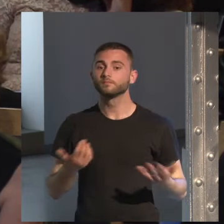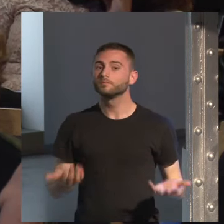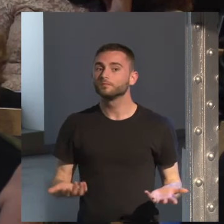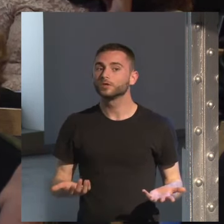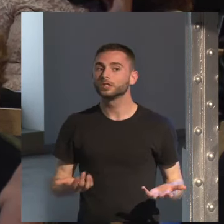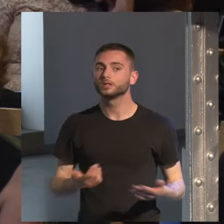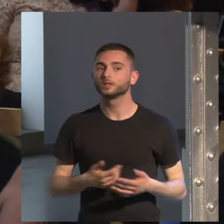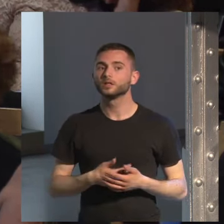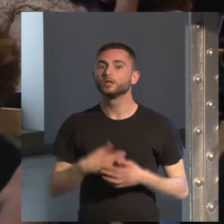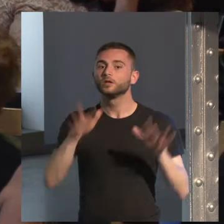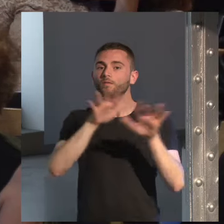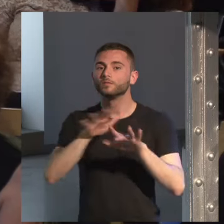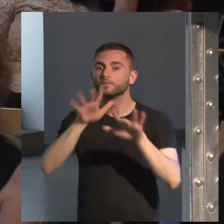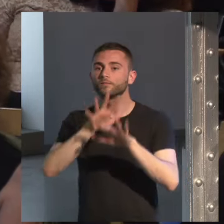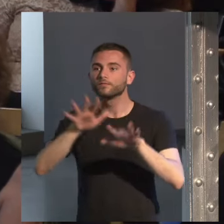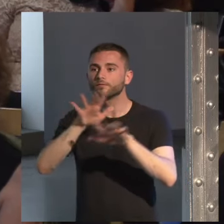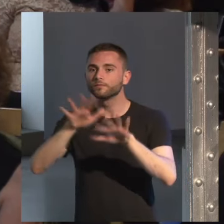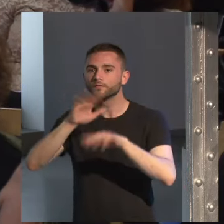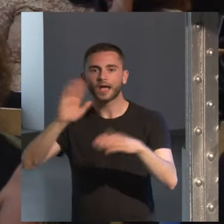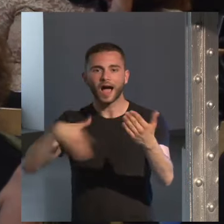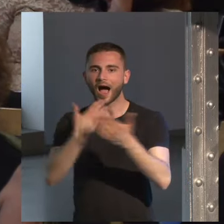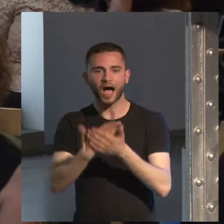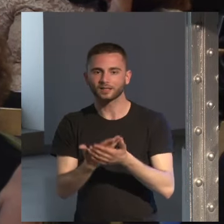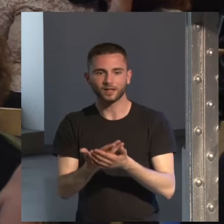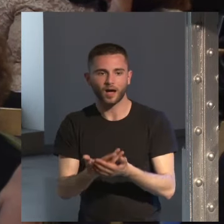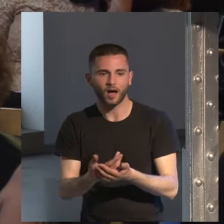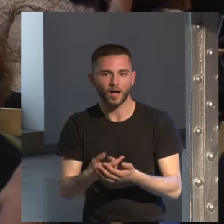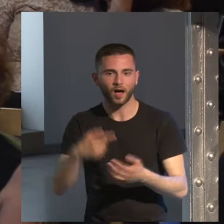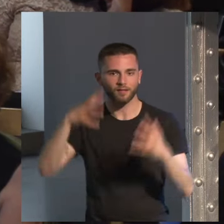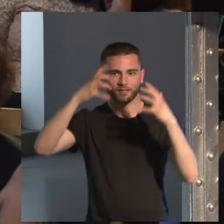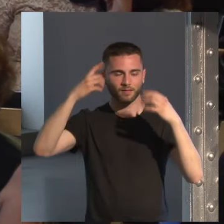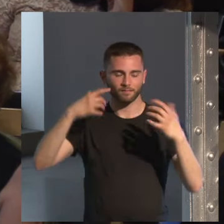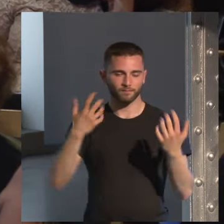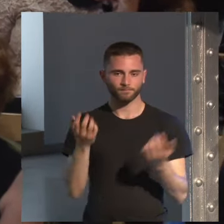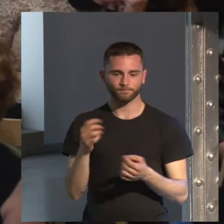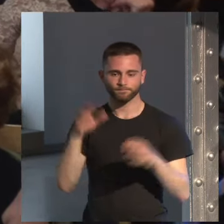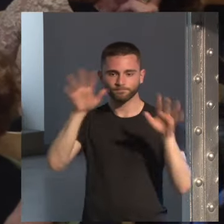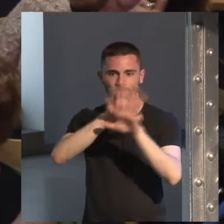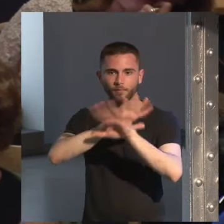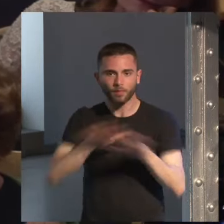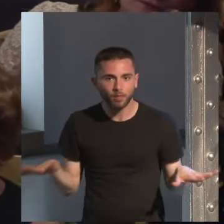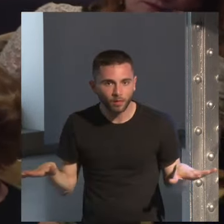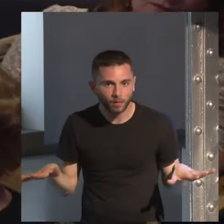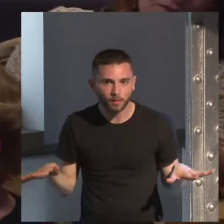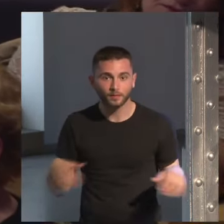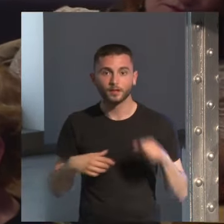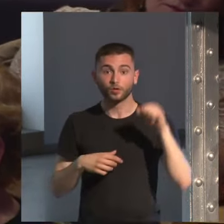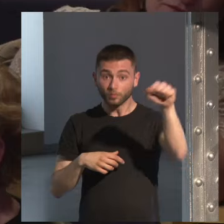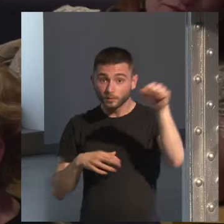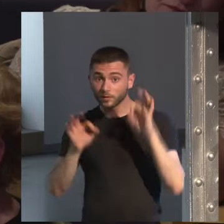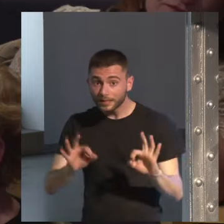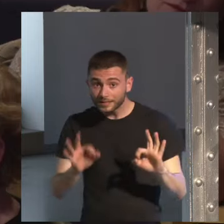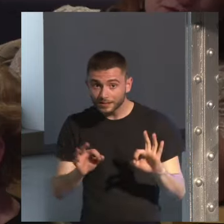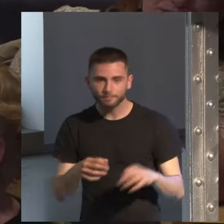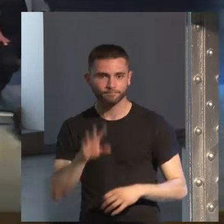adoctrinamiento te llega a lavar el cerebro ¿el comunismo realmente es así? yo no sé si el comunismo es así pasó eso con Ramón